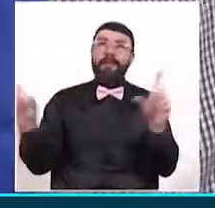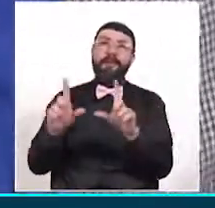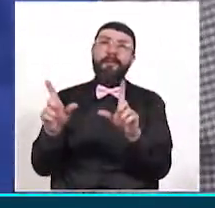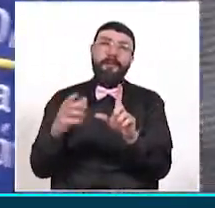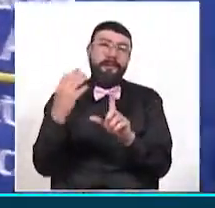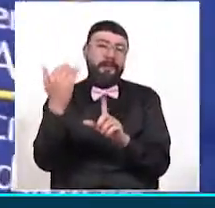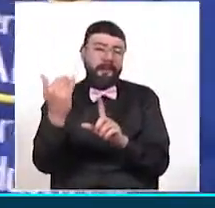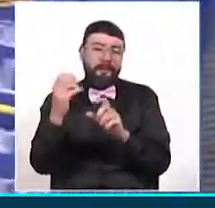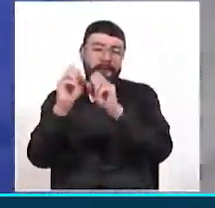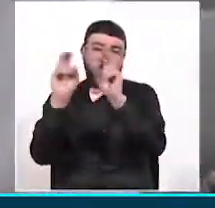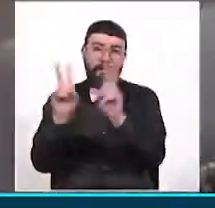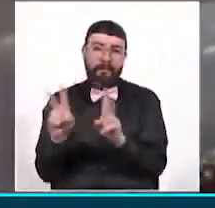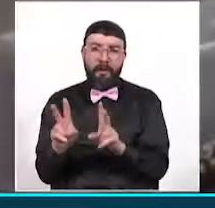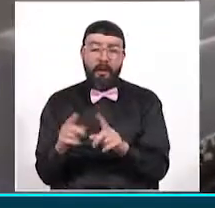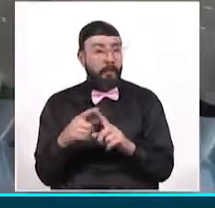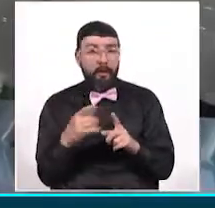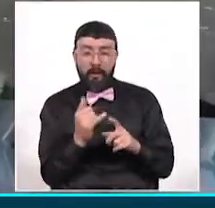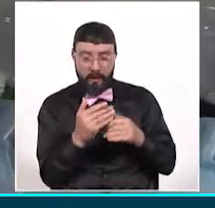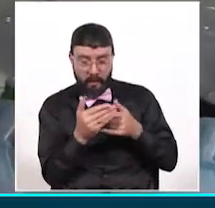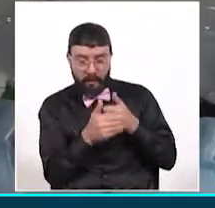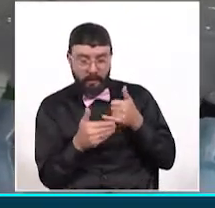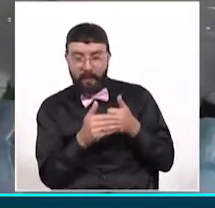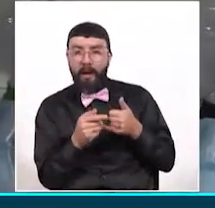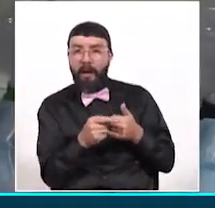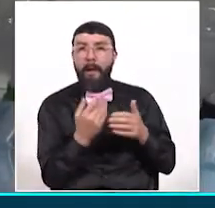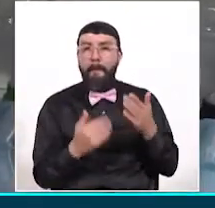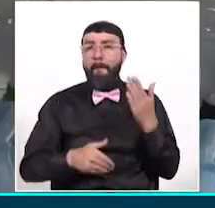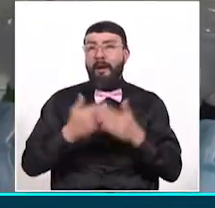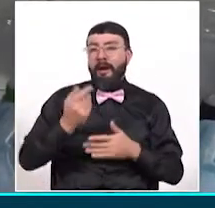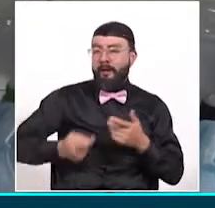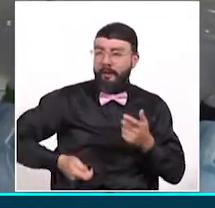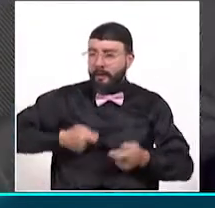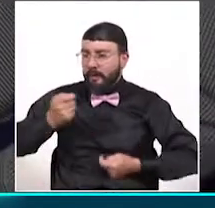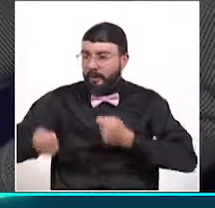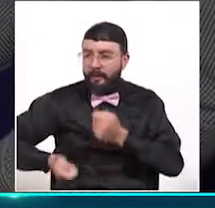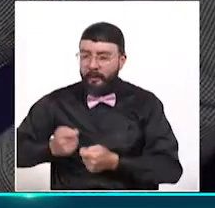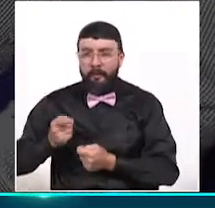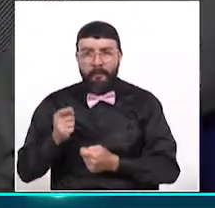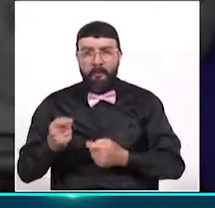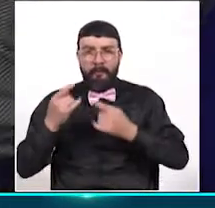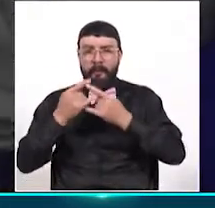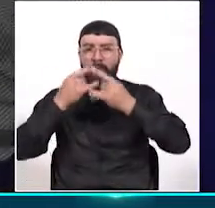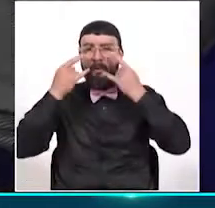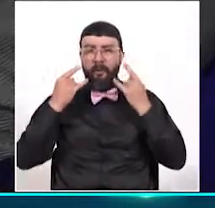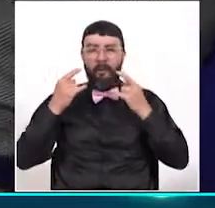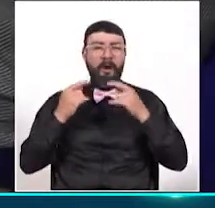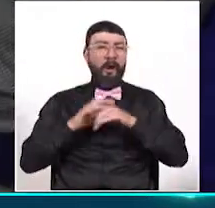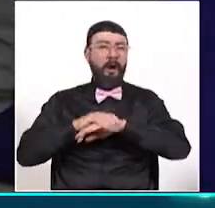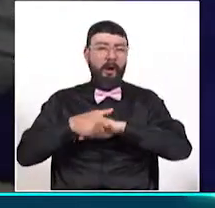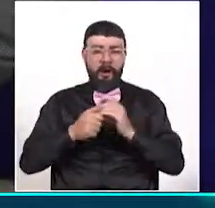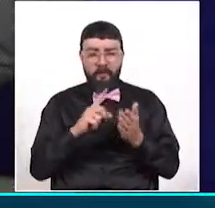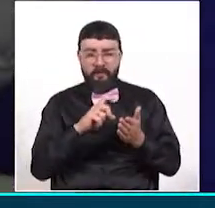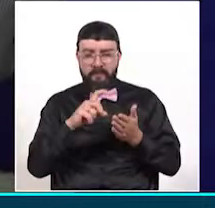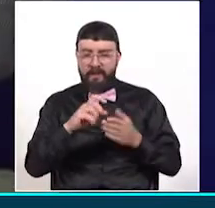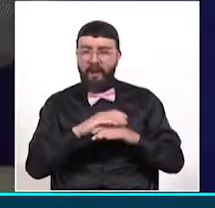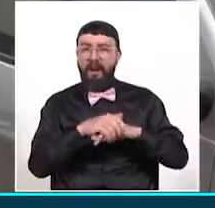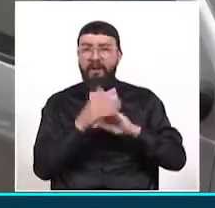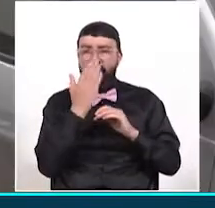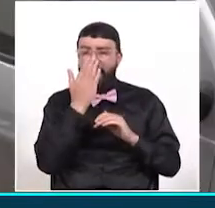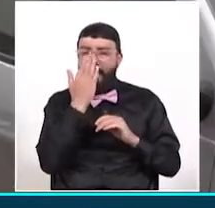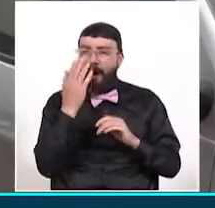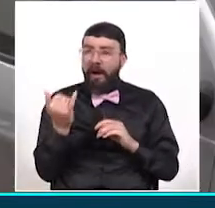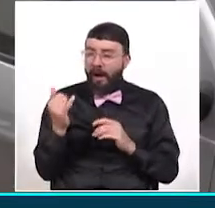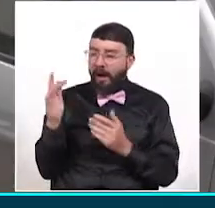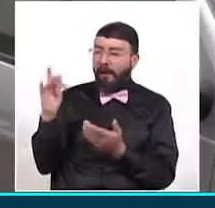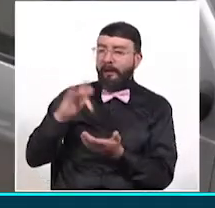Departamental desde ya empezará a dotar estas instituciones con elementos de bioseguridad para cuando regresen los estudiantes. Lo que estamos haciendo